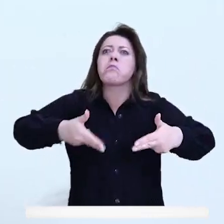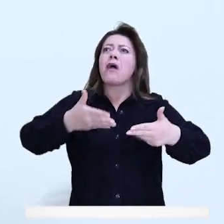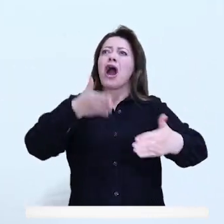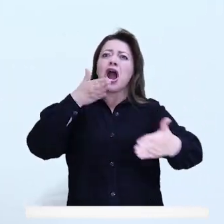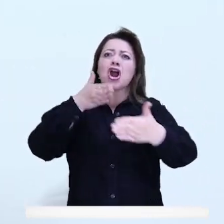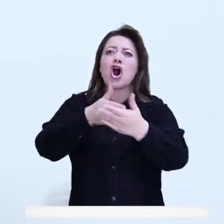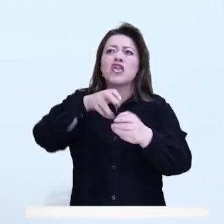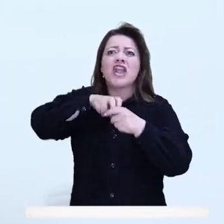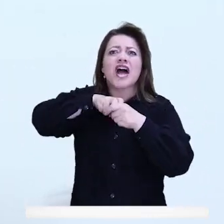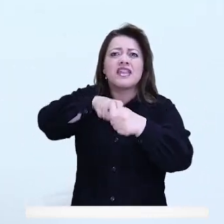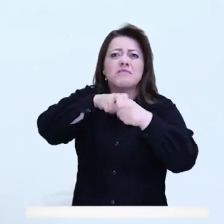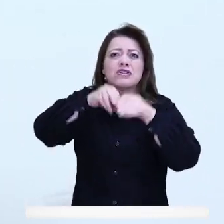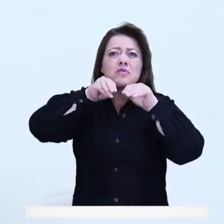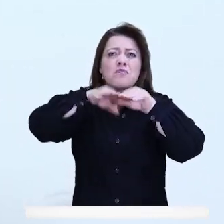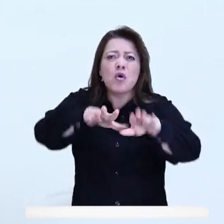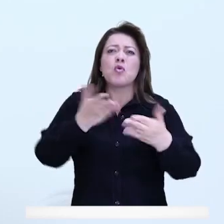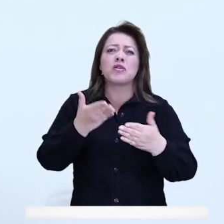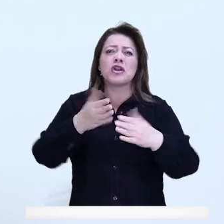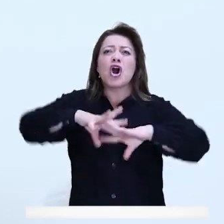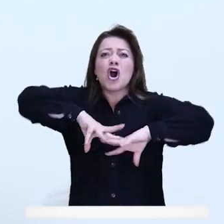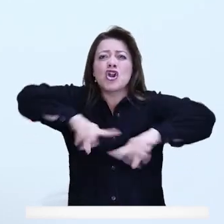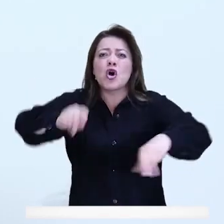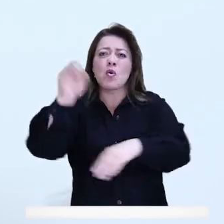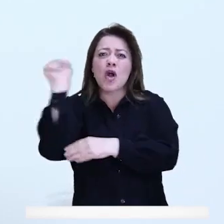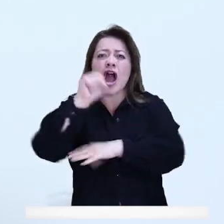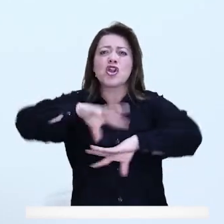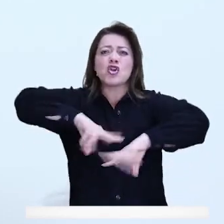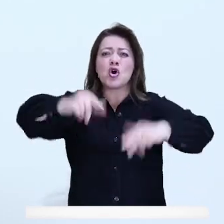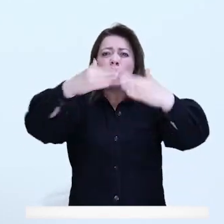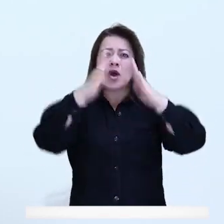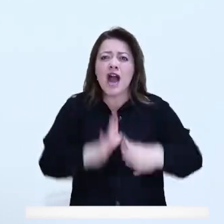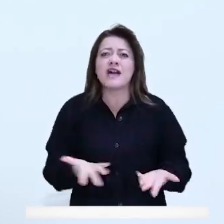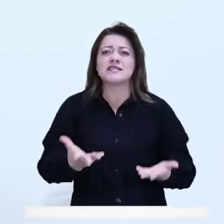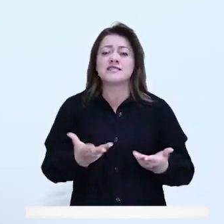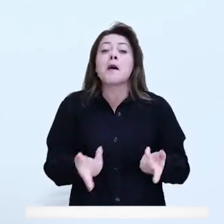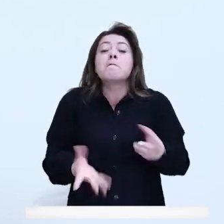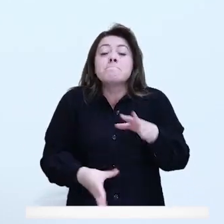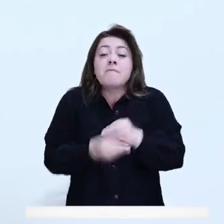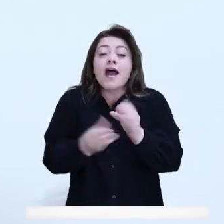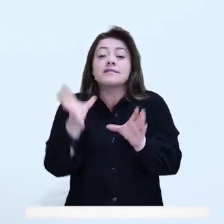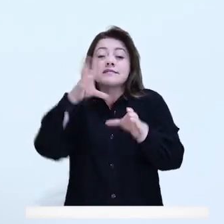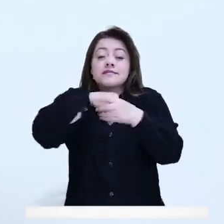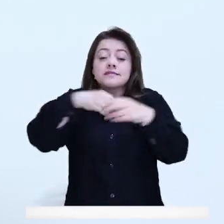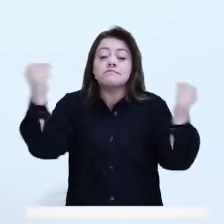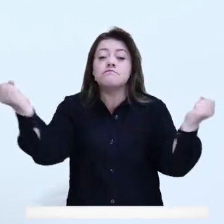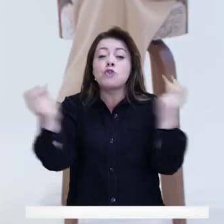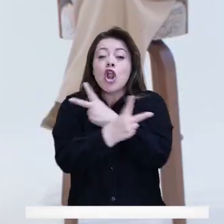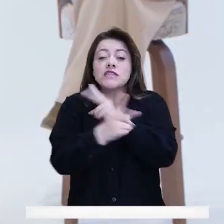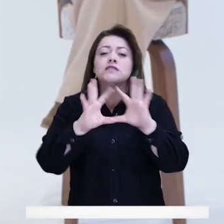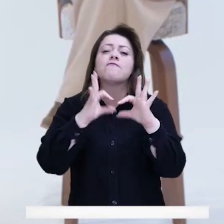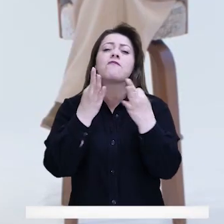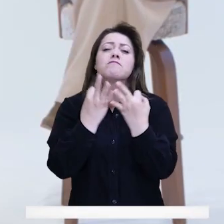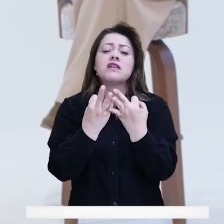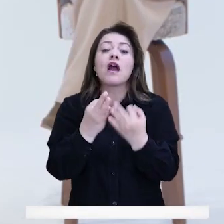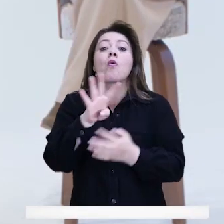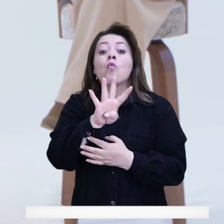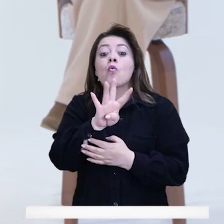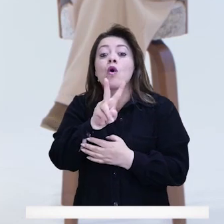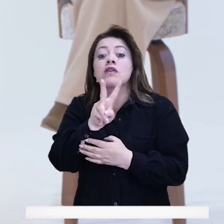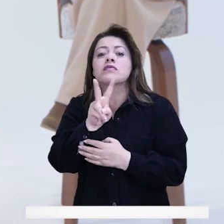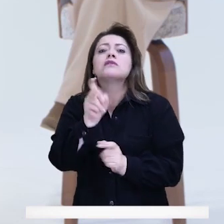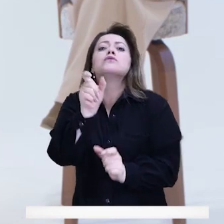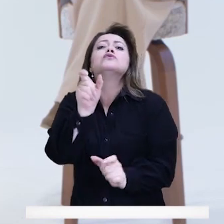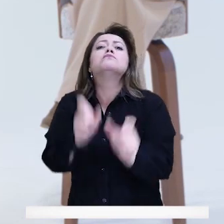transporte público, el hurto a residencias, a celulares, a vehículos, la violencia intrafamiliar. Tenemos 42